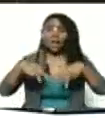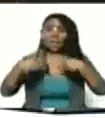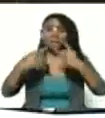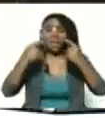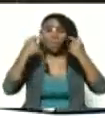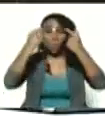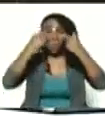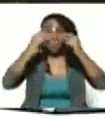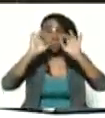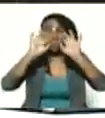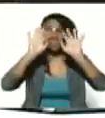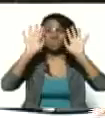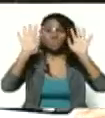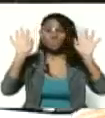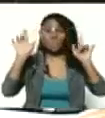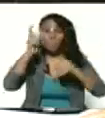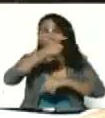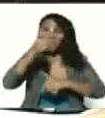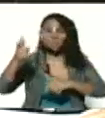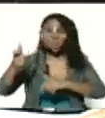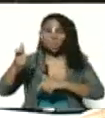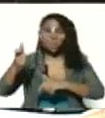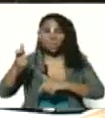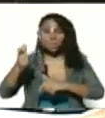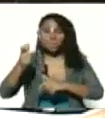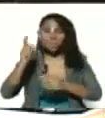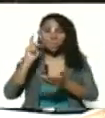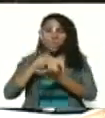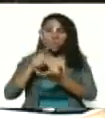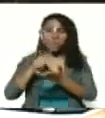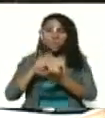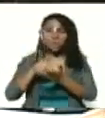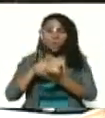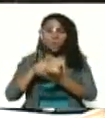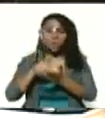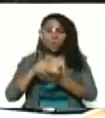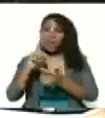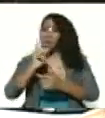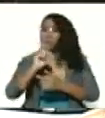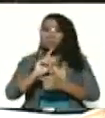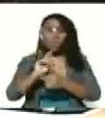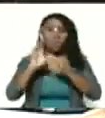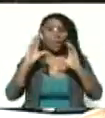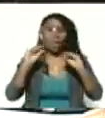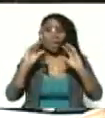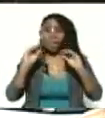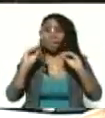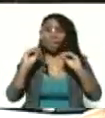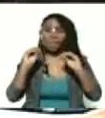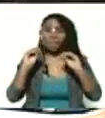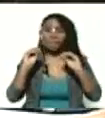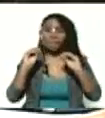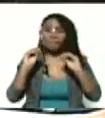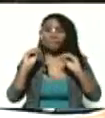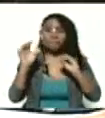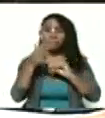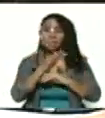brillo de los ojos de las precandidatas y los precandidatos que no hablan desde